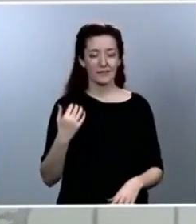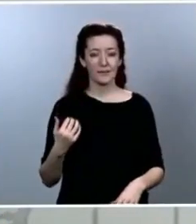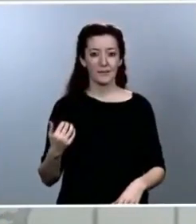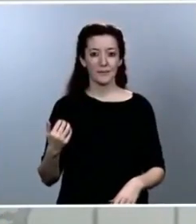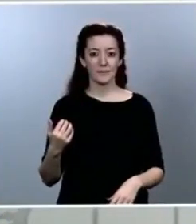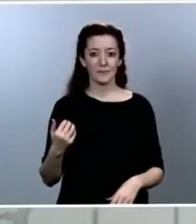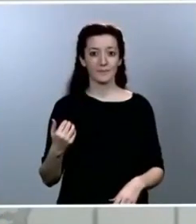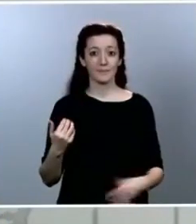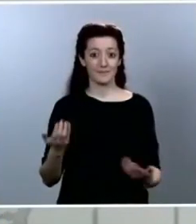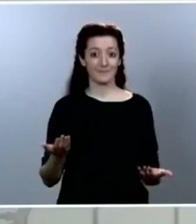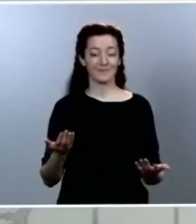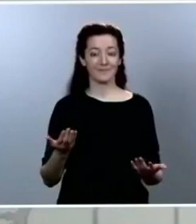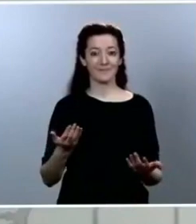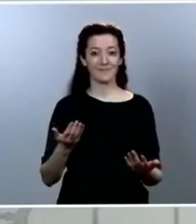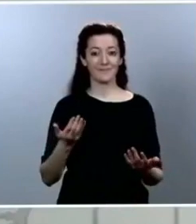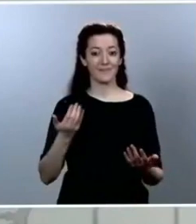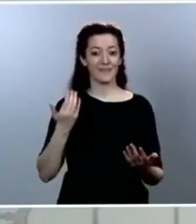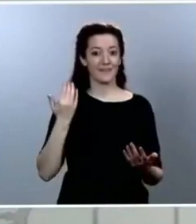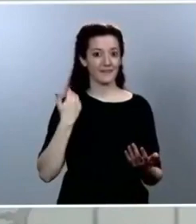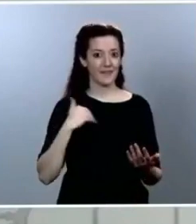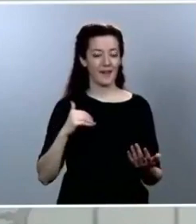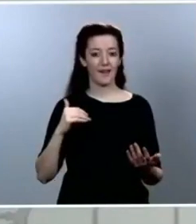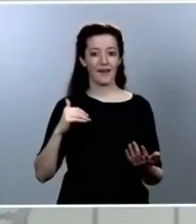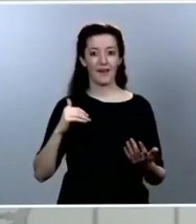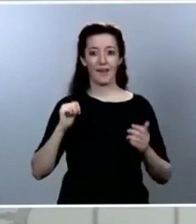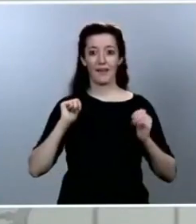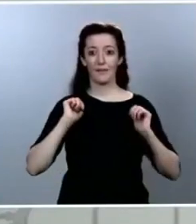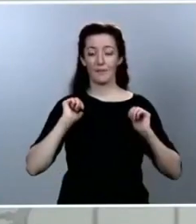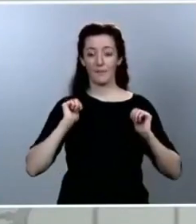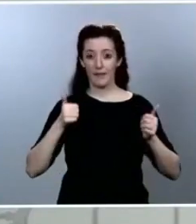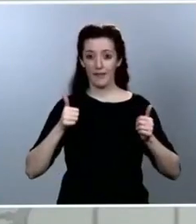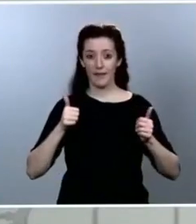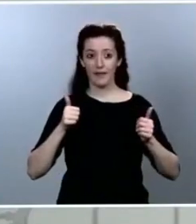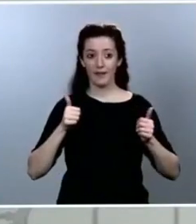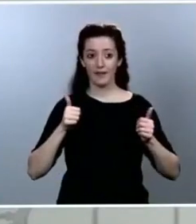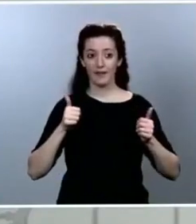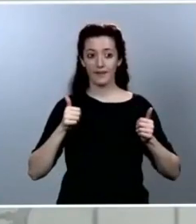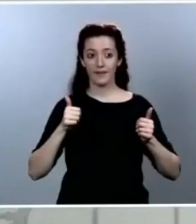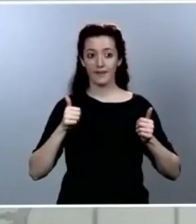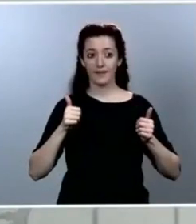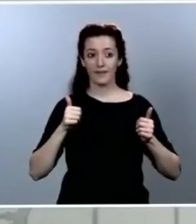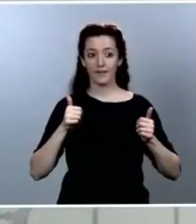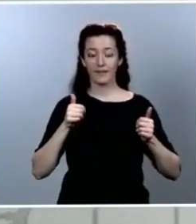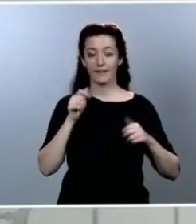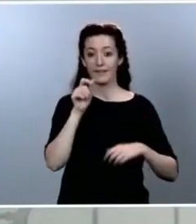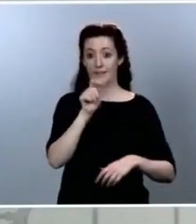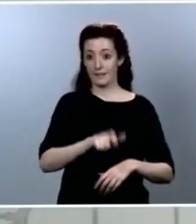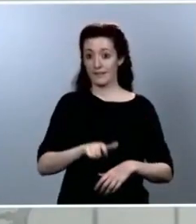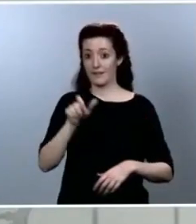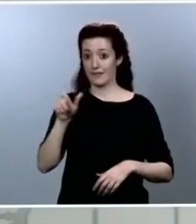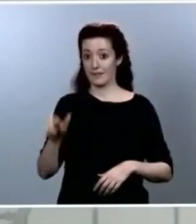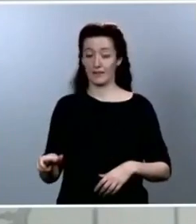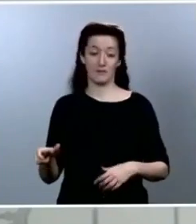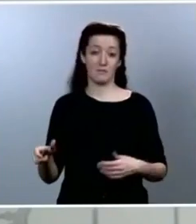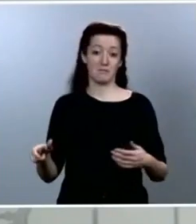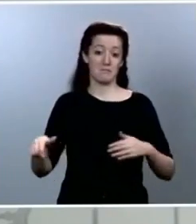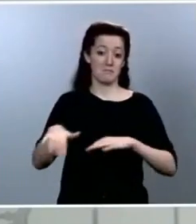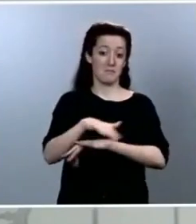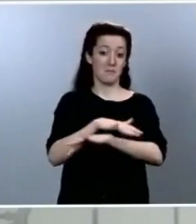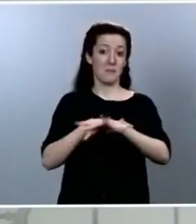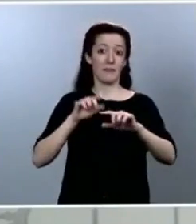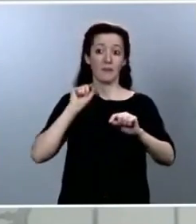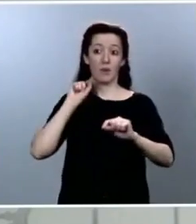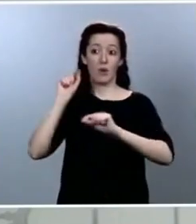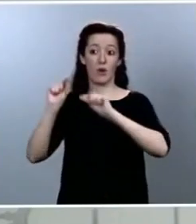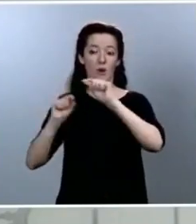en el que se pueda producir el contagio entre conciudadanos. En segundo lugar, las UCI. UCI no